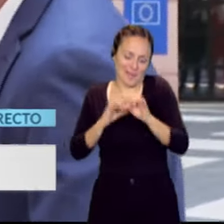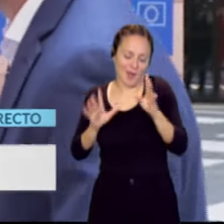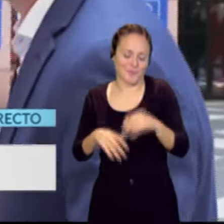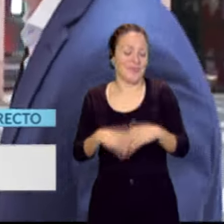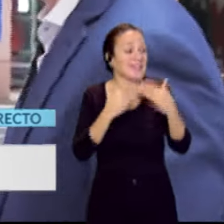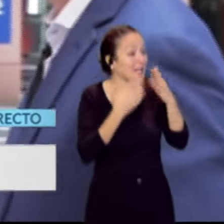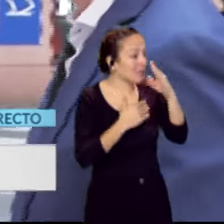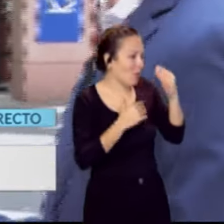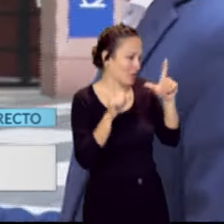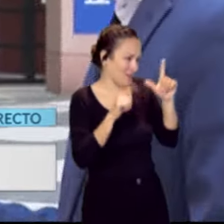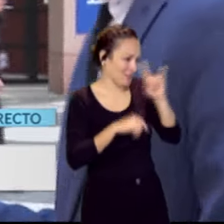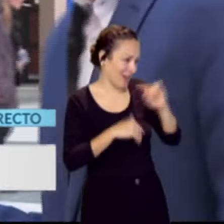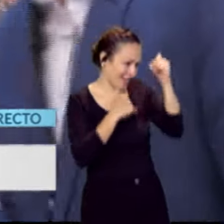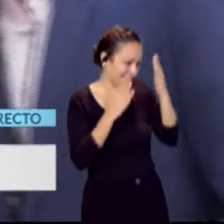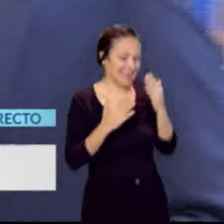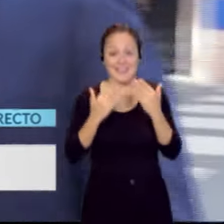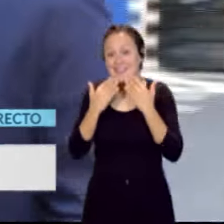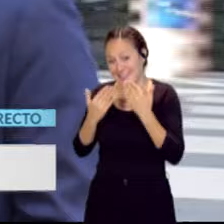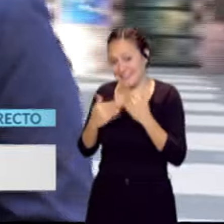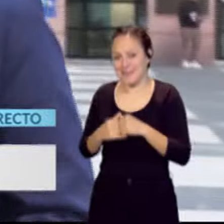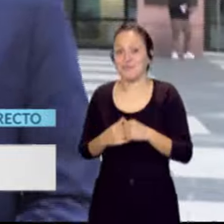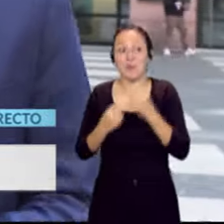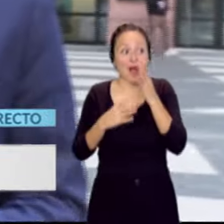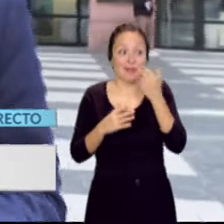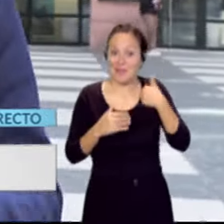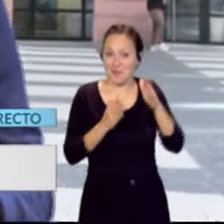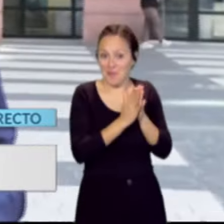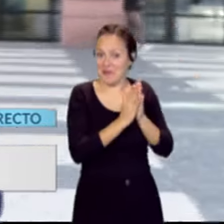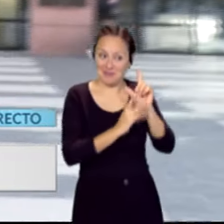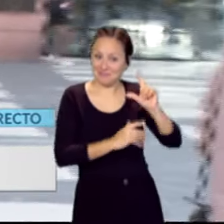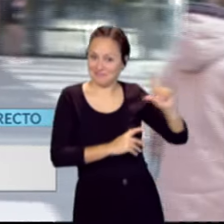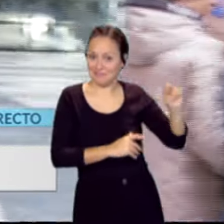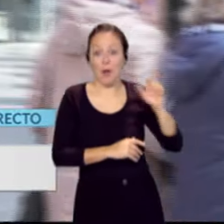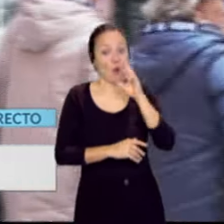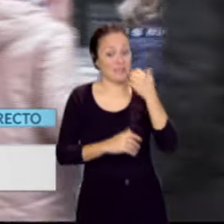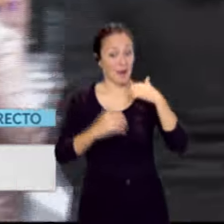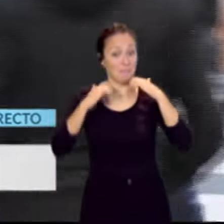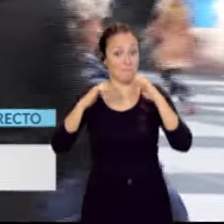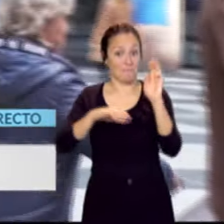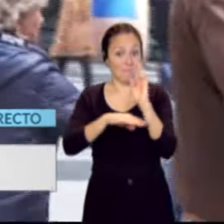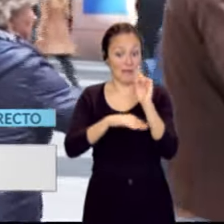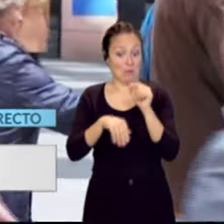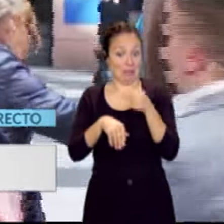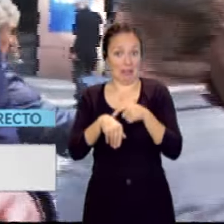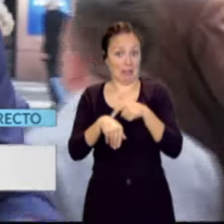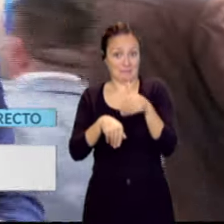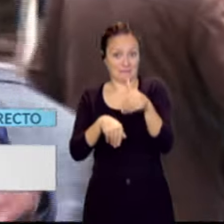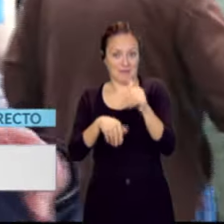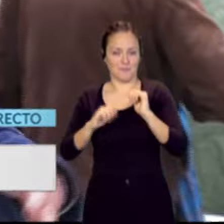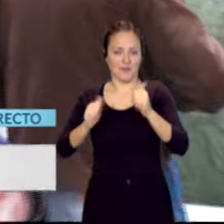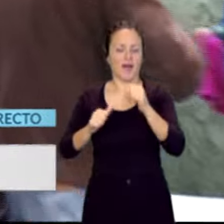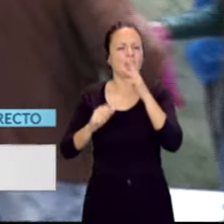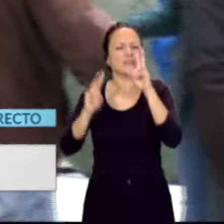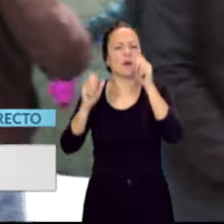Televisión Canarias. Muchas gracias. Pues dejamos a Carmen que se vaya ya porque empieza la sesión plenaria en tan solo unos minutos, ahora van hablar de